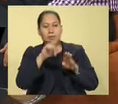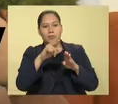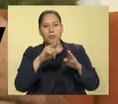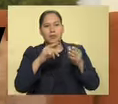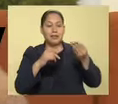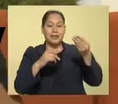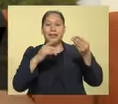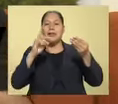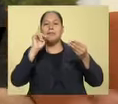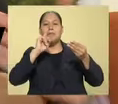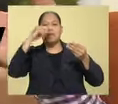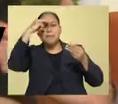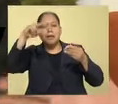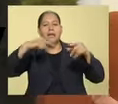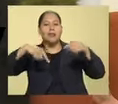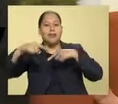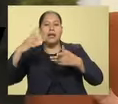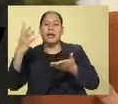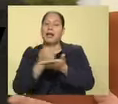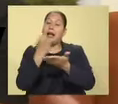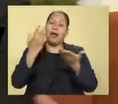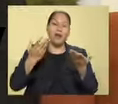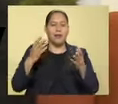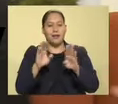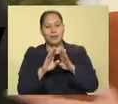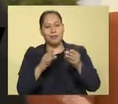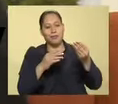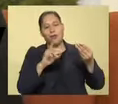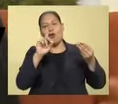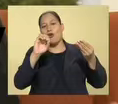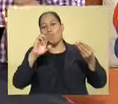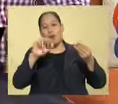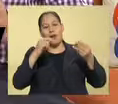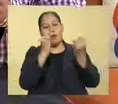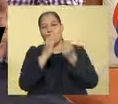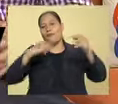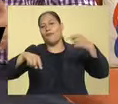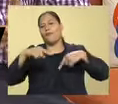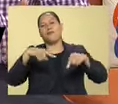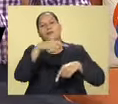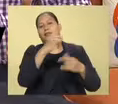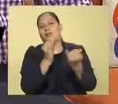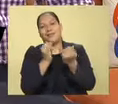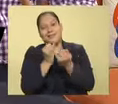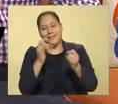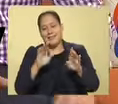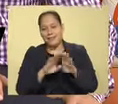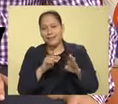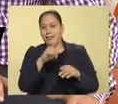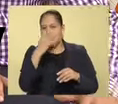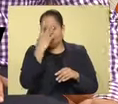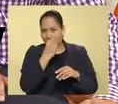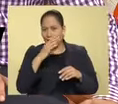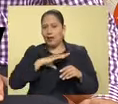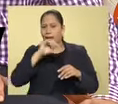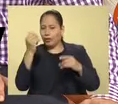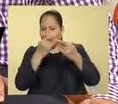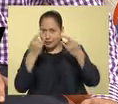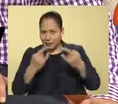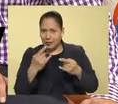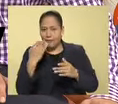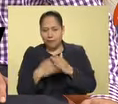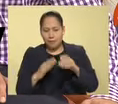aparte como ayer ganó México y todo. Sí, ya viene el mundial, entonces también Dora ya está aquí muy movida con el fútbol y todo. Está muy bonito, trae otros episodios